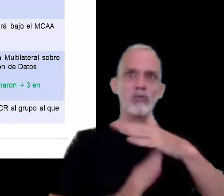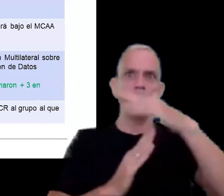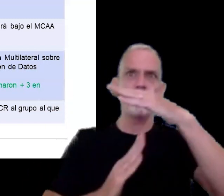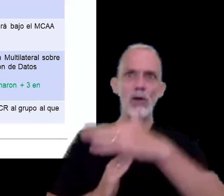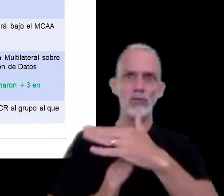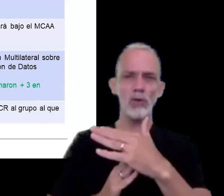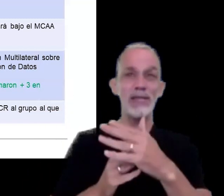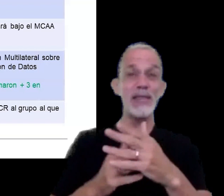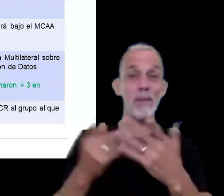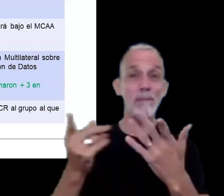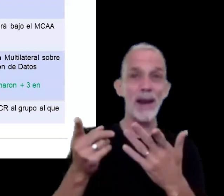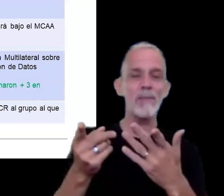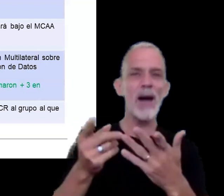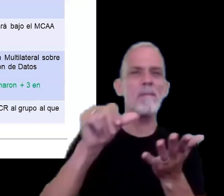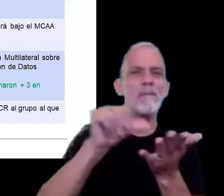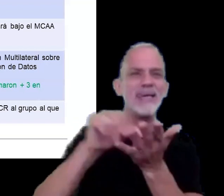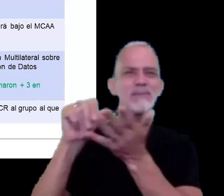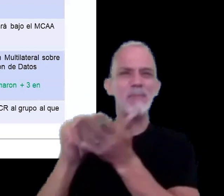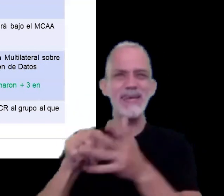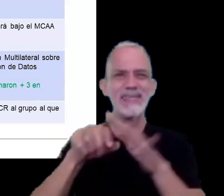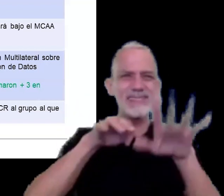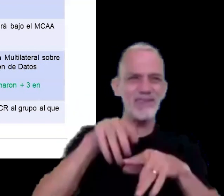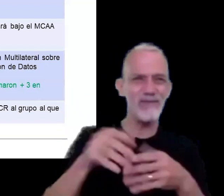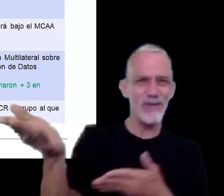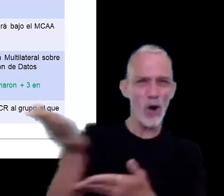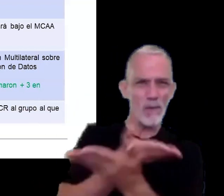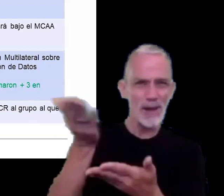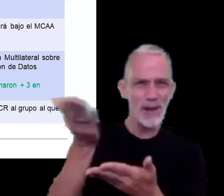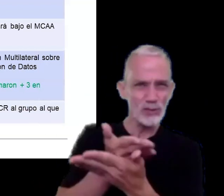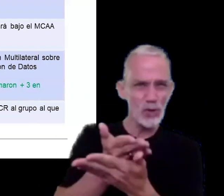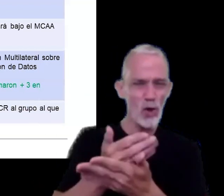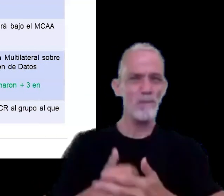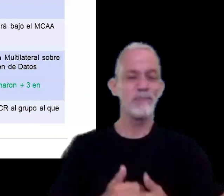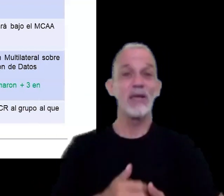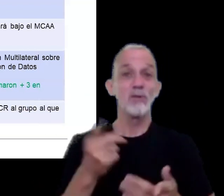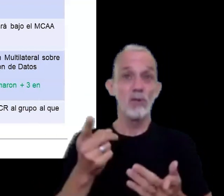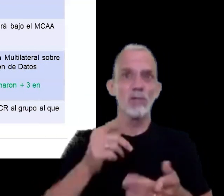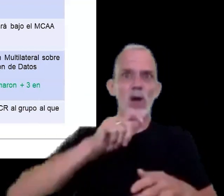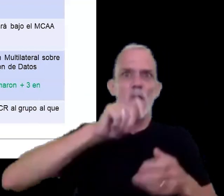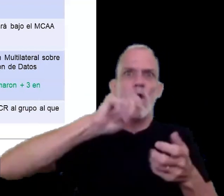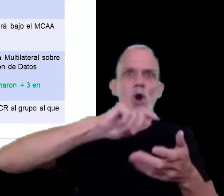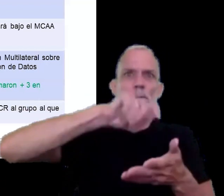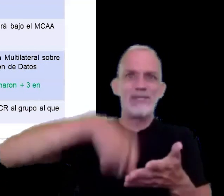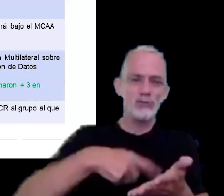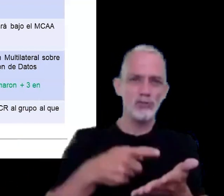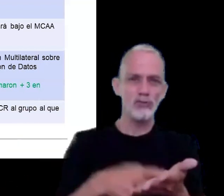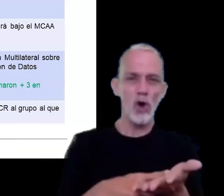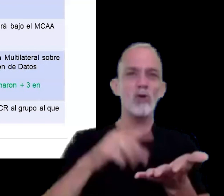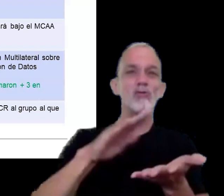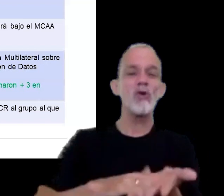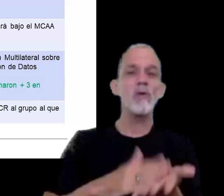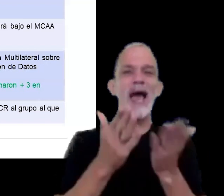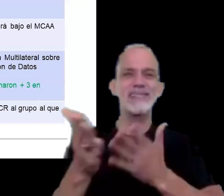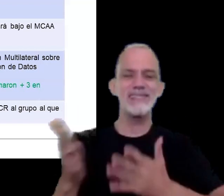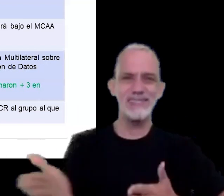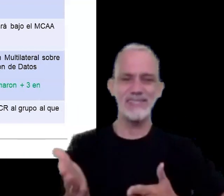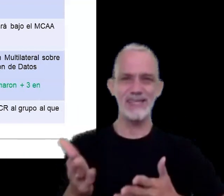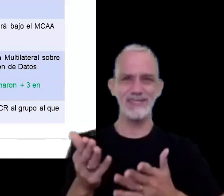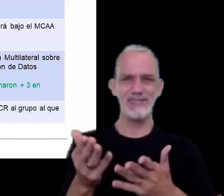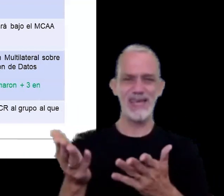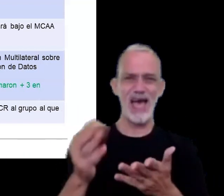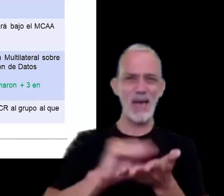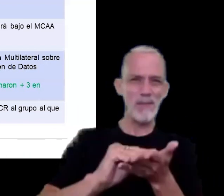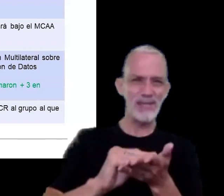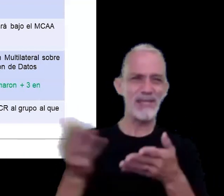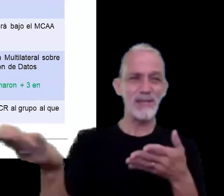intercambio de country by country report que está basado en la convención multilateral sobre asistencia administrativa mutua en